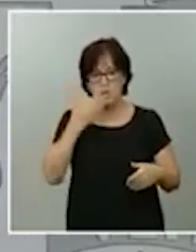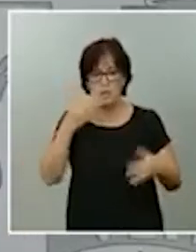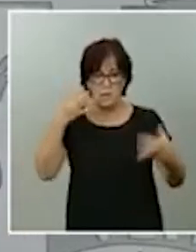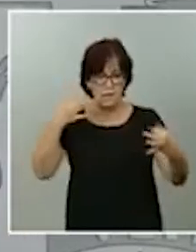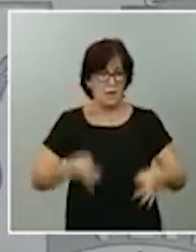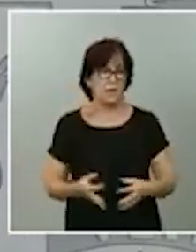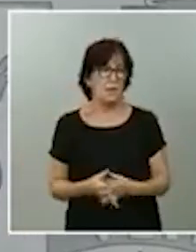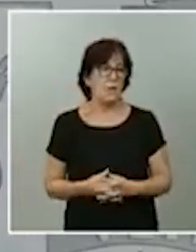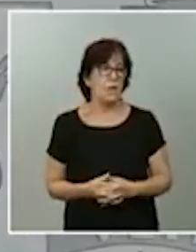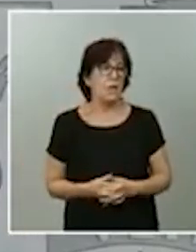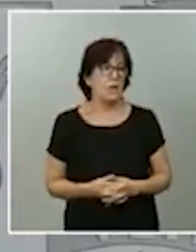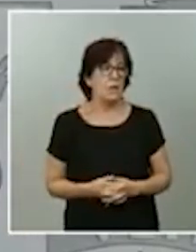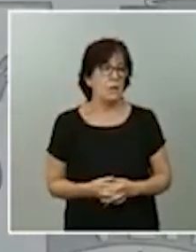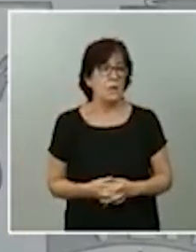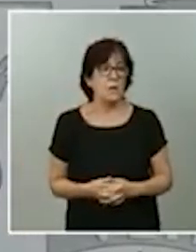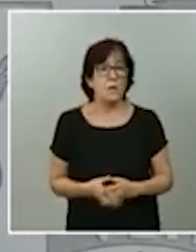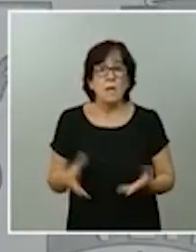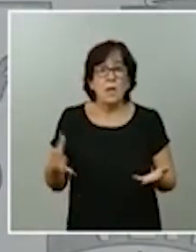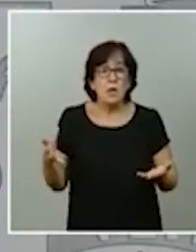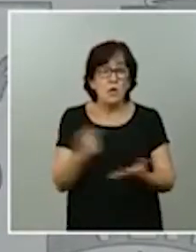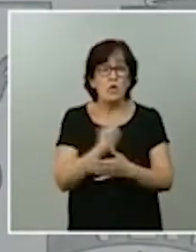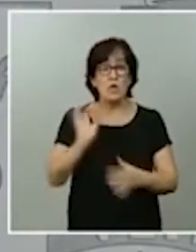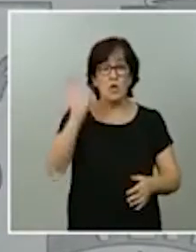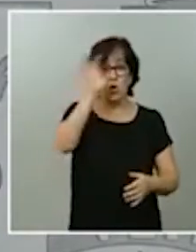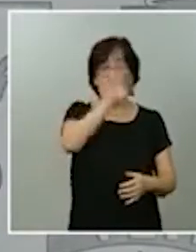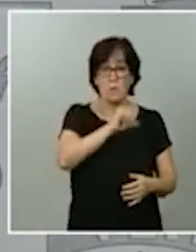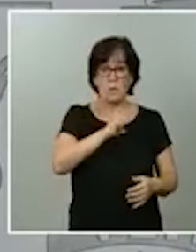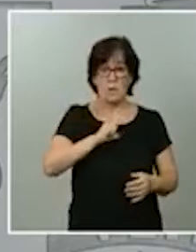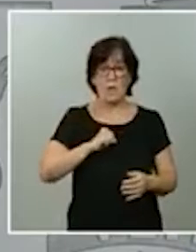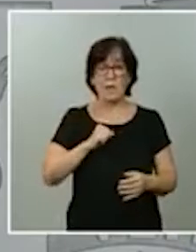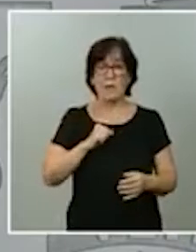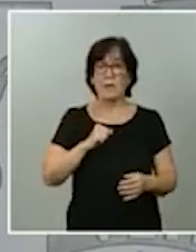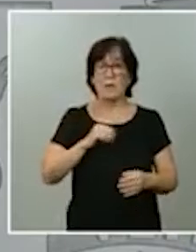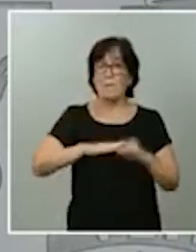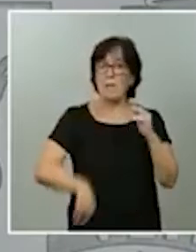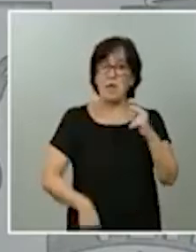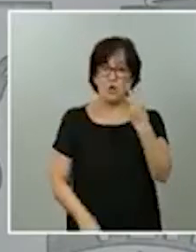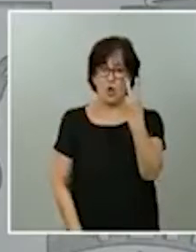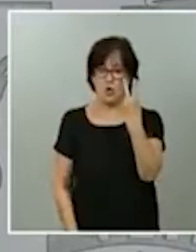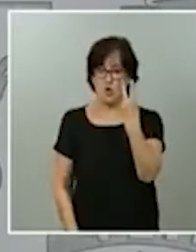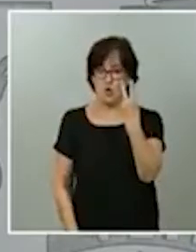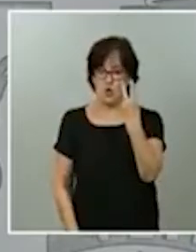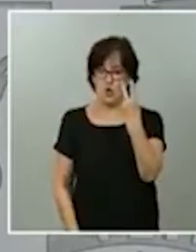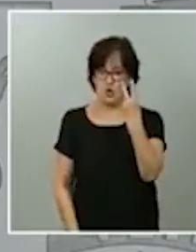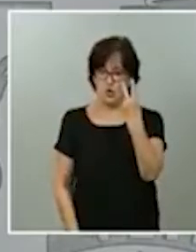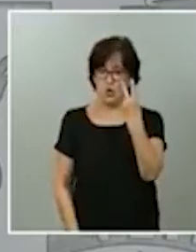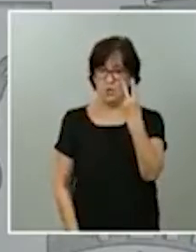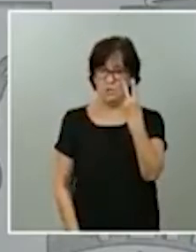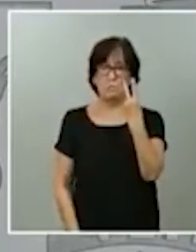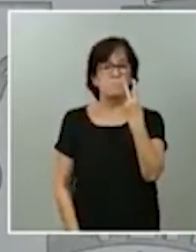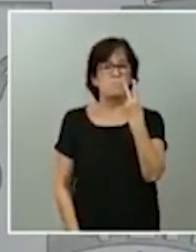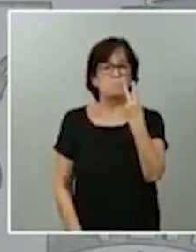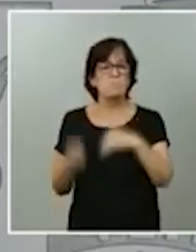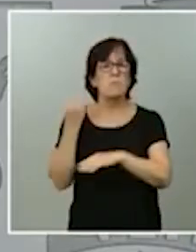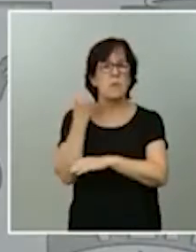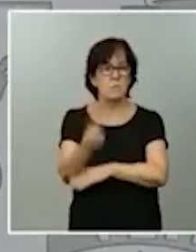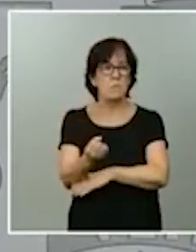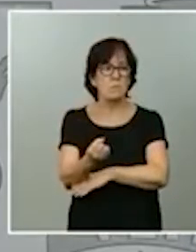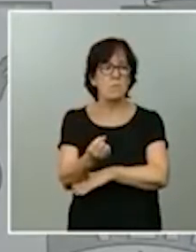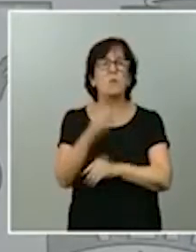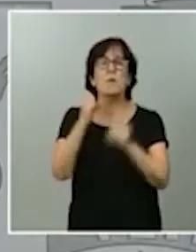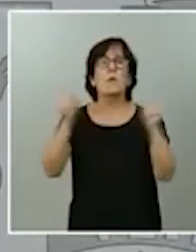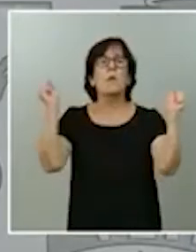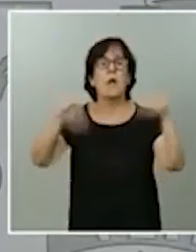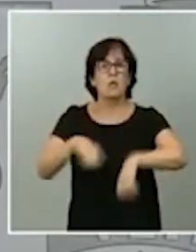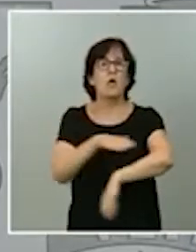La práctica totalidad de las comunidades autónomas, salvo dos, salvo dos, avalaron y llegaron a un acuerdo con el Gobierno de